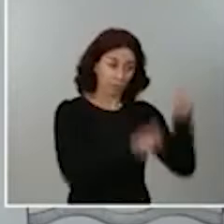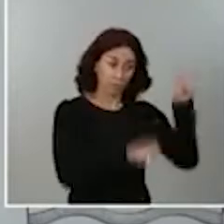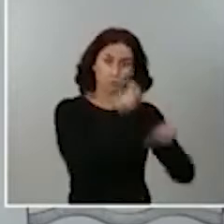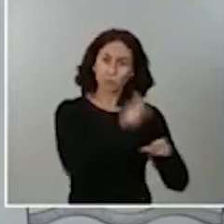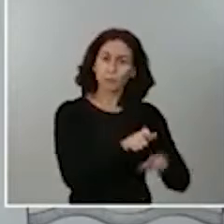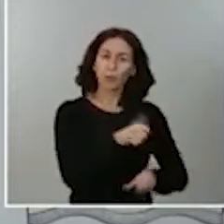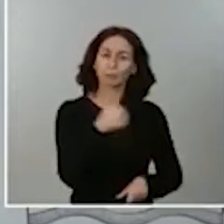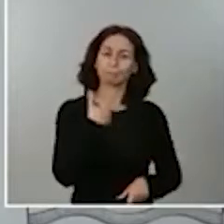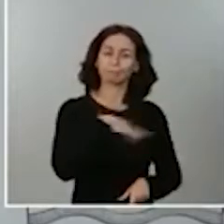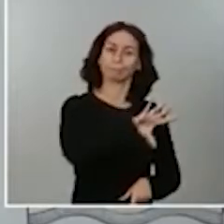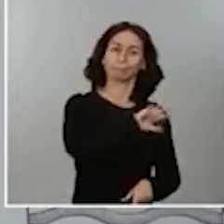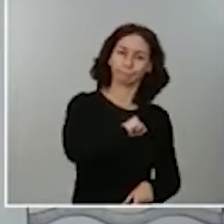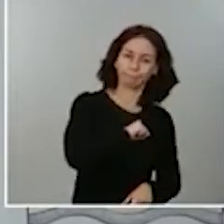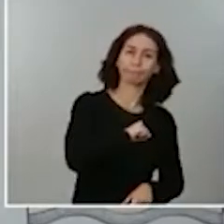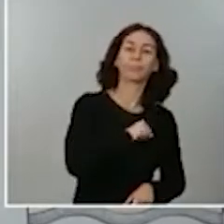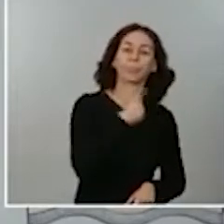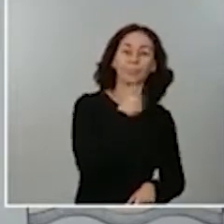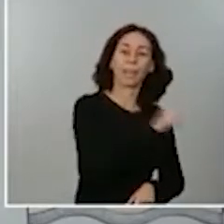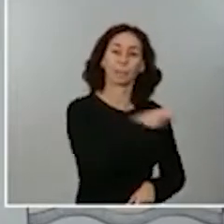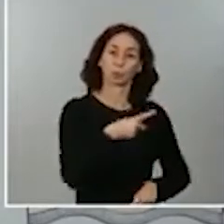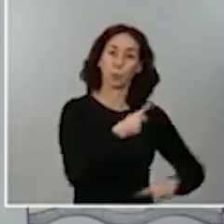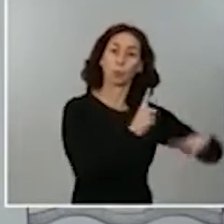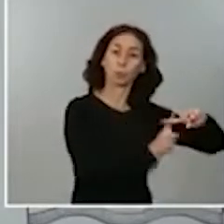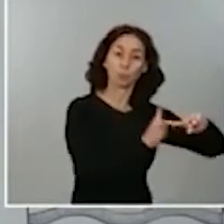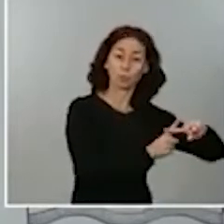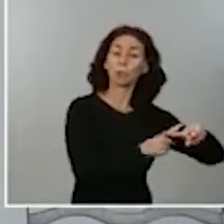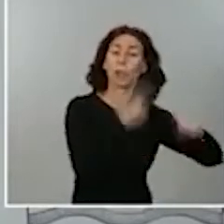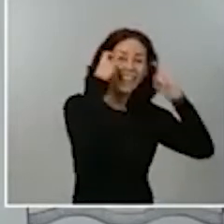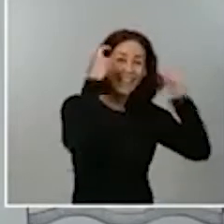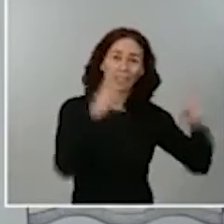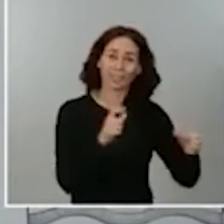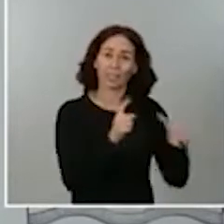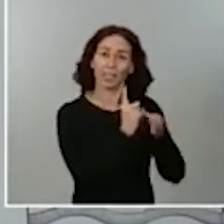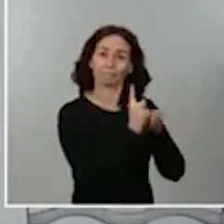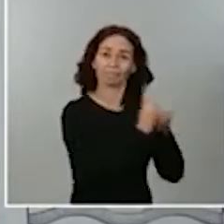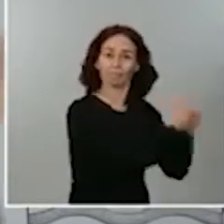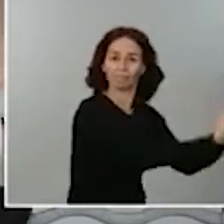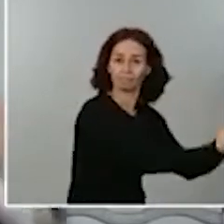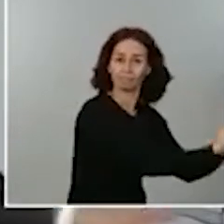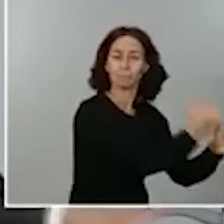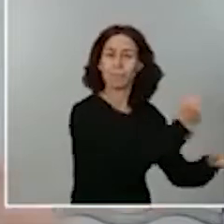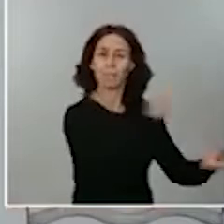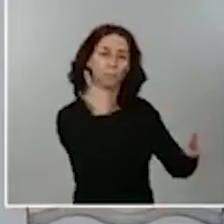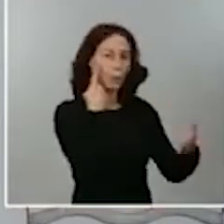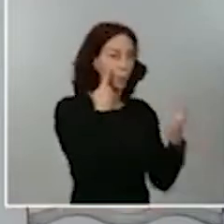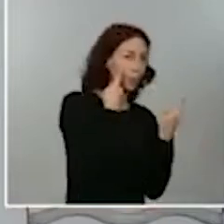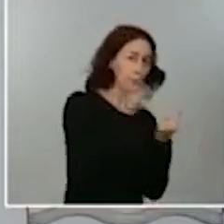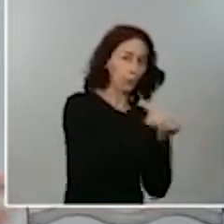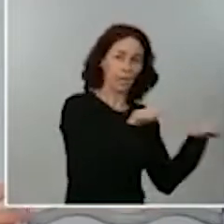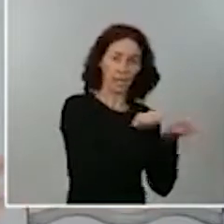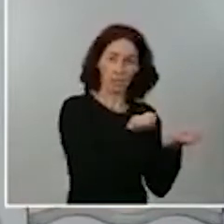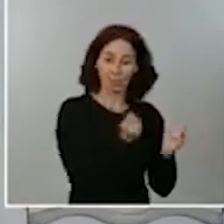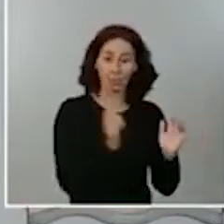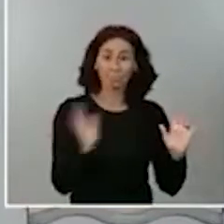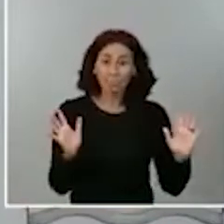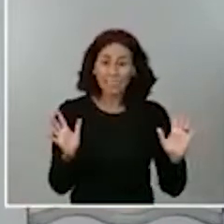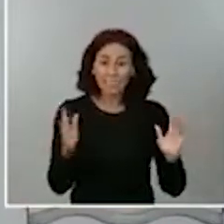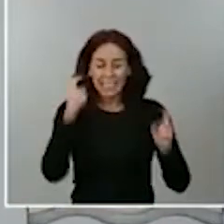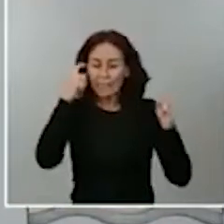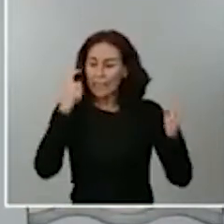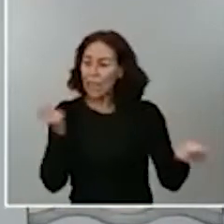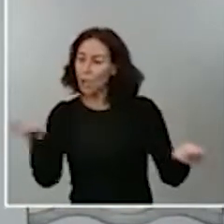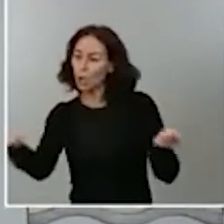aislarlas y ponelas bajo vigilancia. Y esto es lo que hay que hacer y trazar muy bien los grotes. Y esto es así.